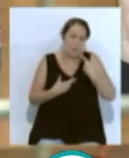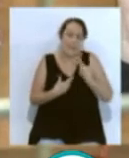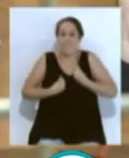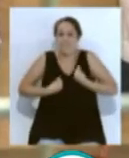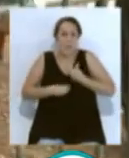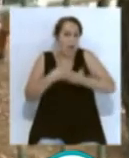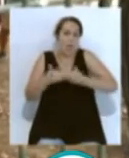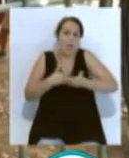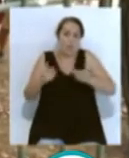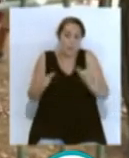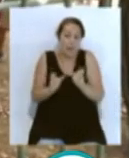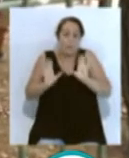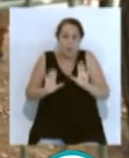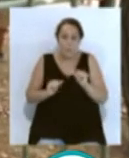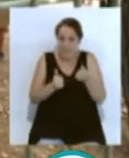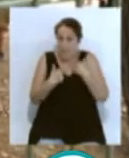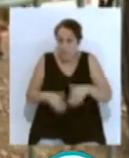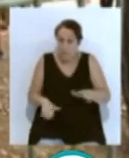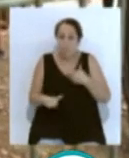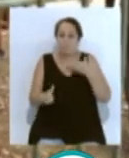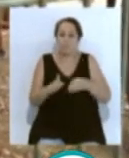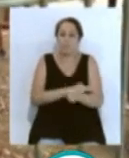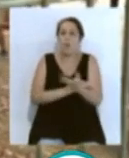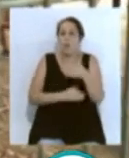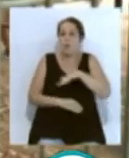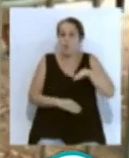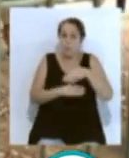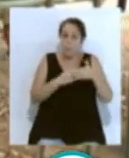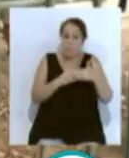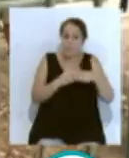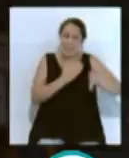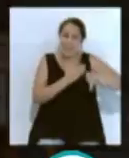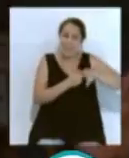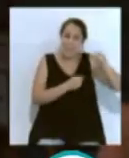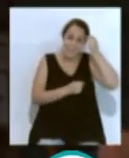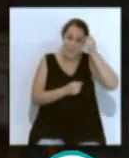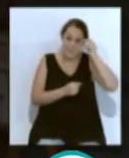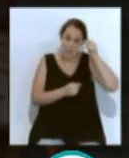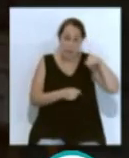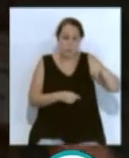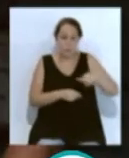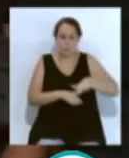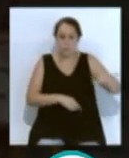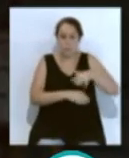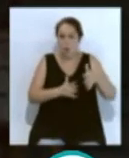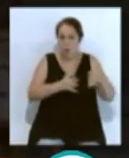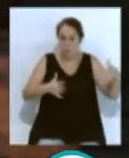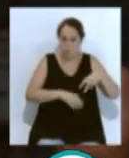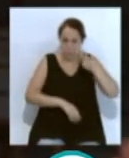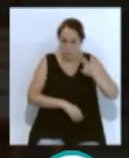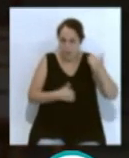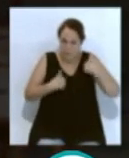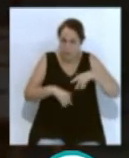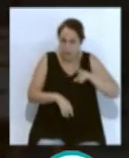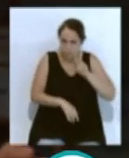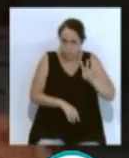mermada, pero ya ha comenzado, pues, entonces, la entrada se hace por una puerta que tenemos en la calle Medina Sidonia, que tenemos un patio bastante amplio, ahora podéis verlo, se